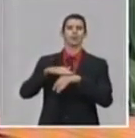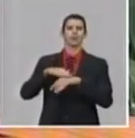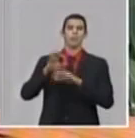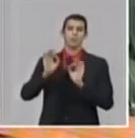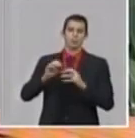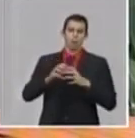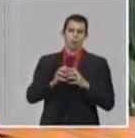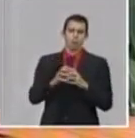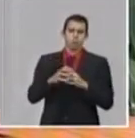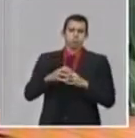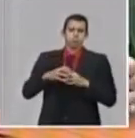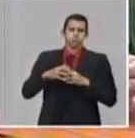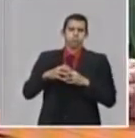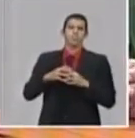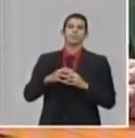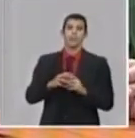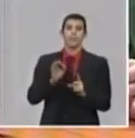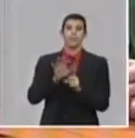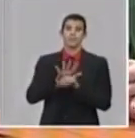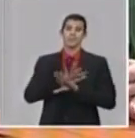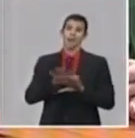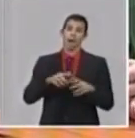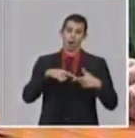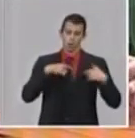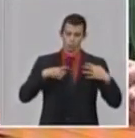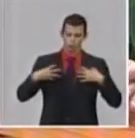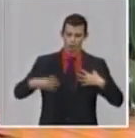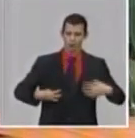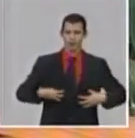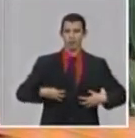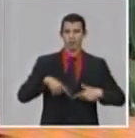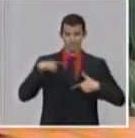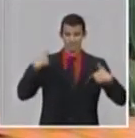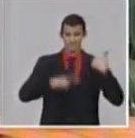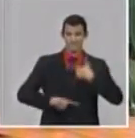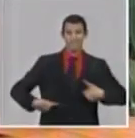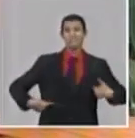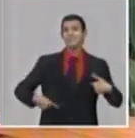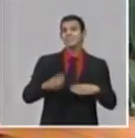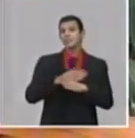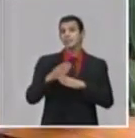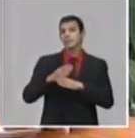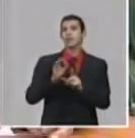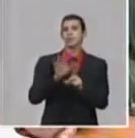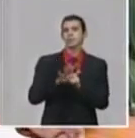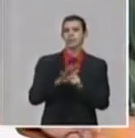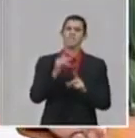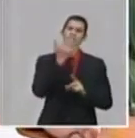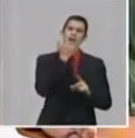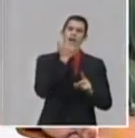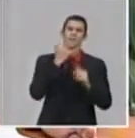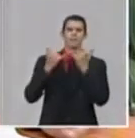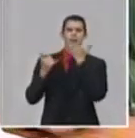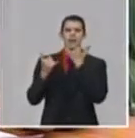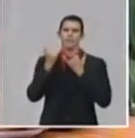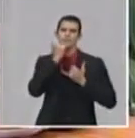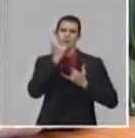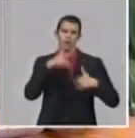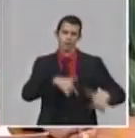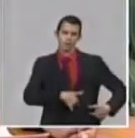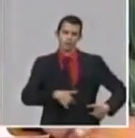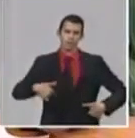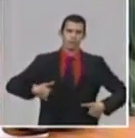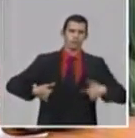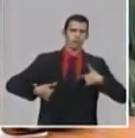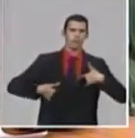y empiezan los fallos múltiples de órganos. Y hoy los pacientes, bueno, caen en un distrés respiratorio, que